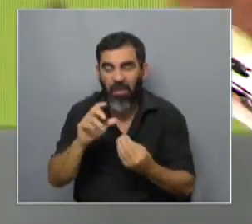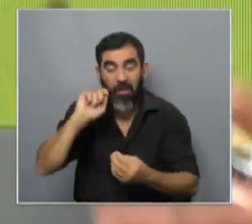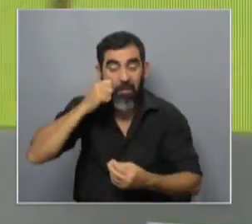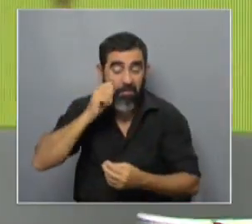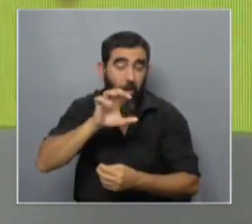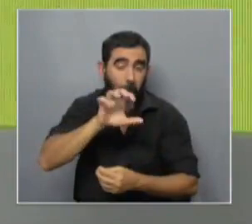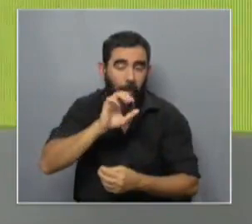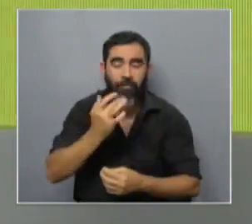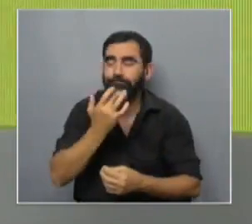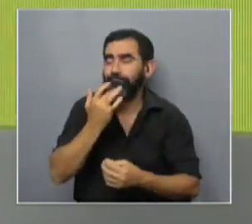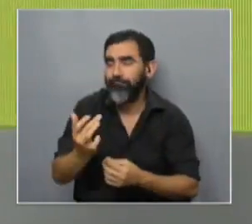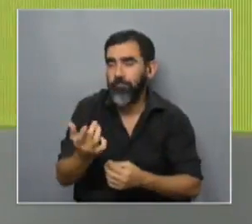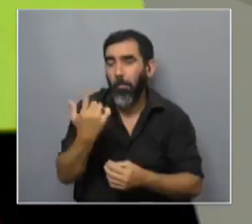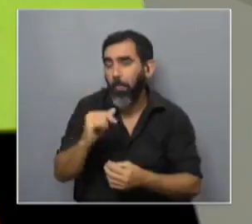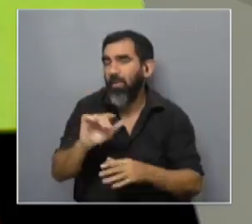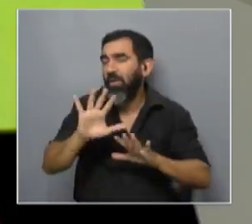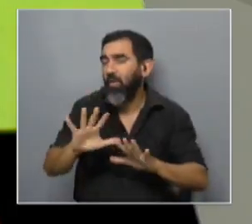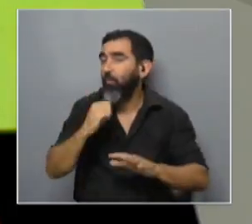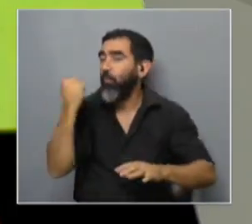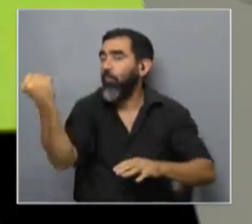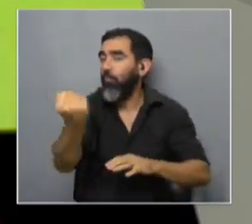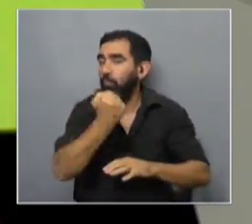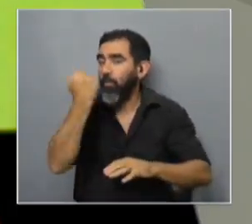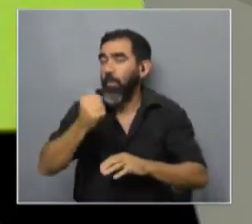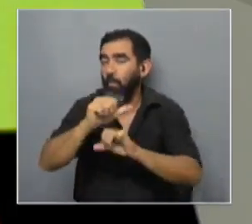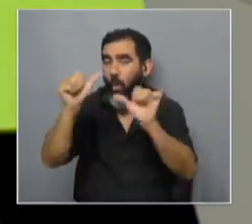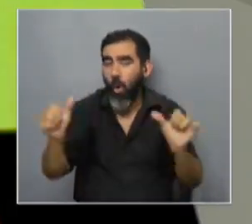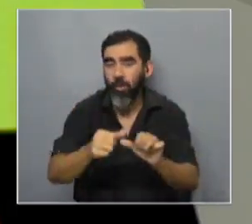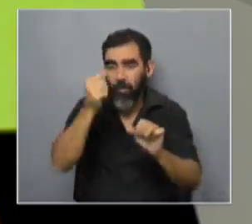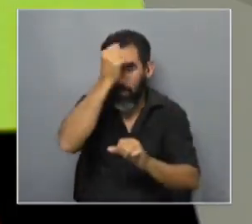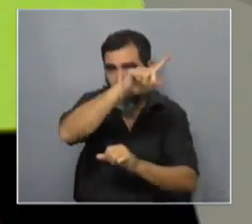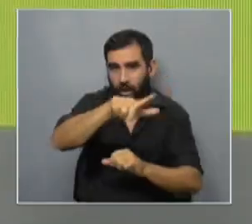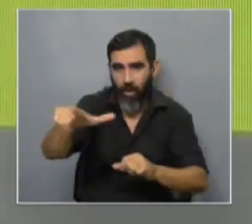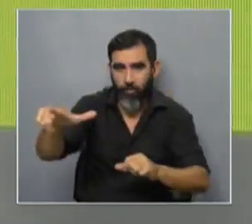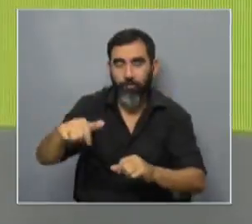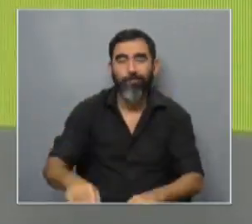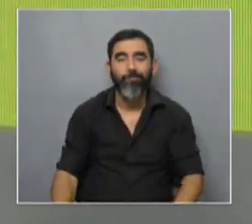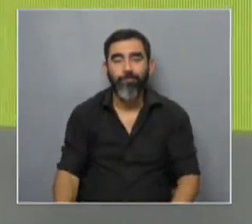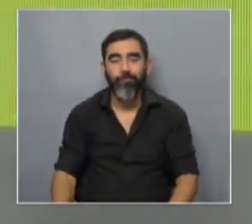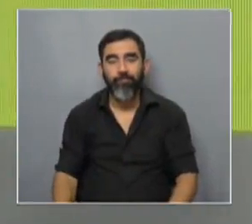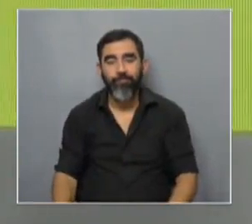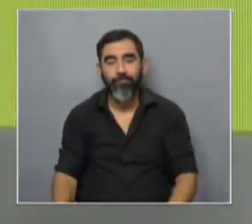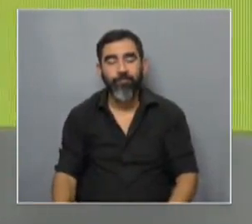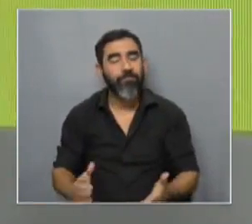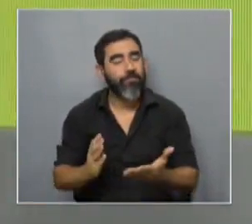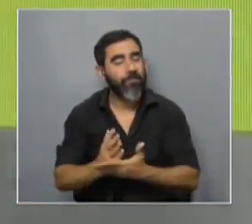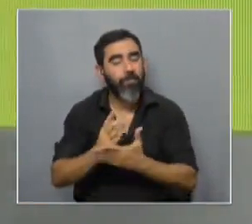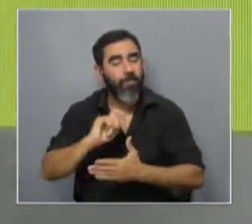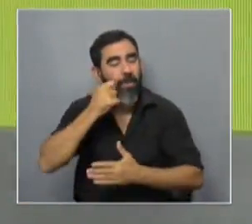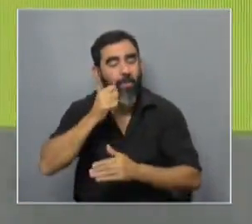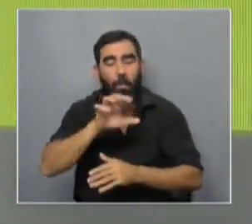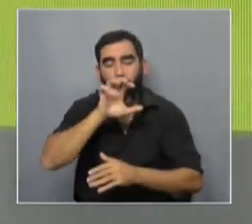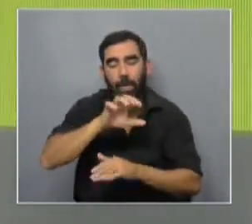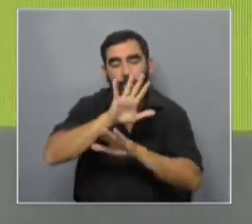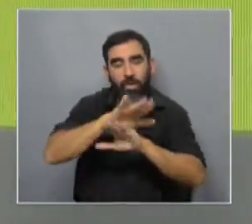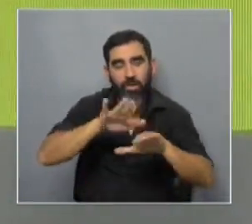porque son divinos pero son fundamentales para las actividades de campo si viste que rinde siempre hablar de perros y de niños siempre rinde